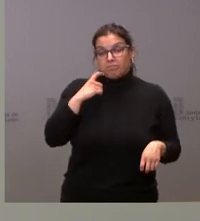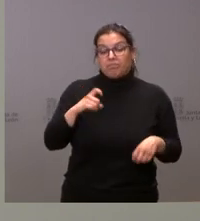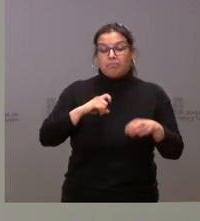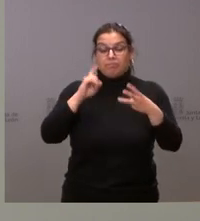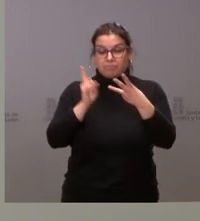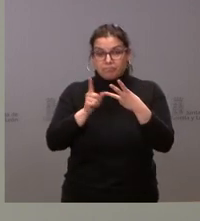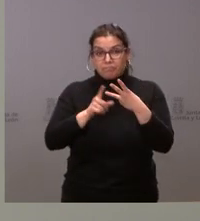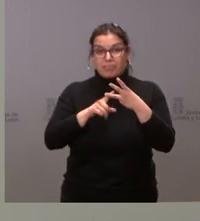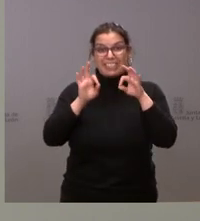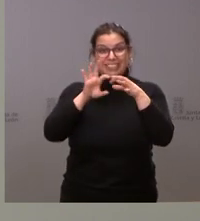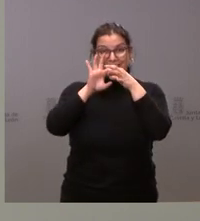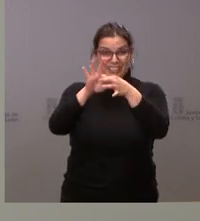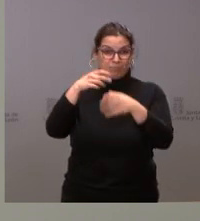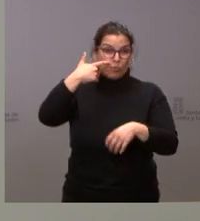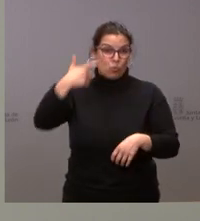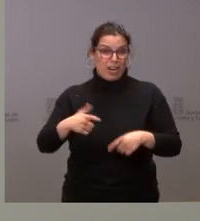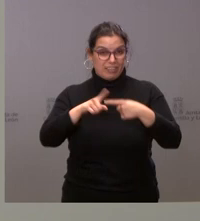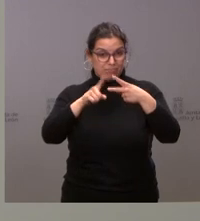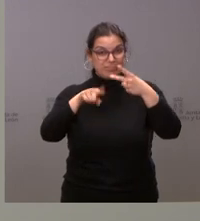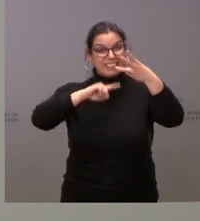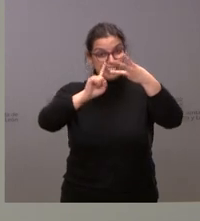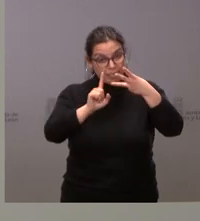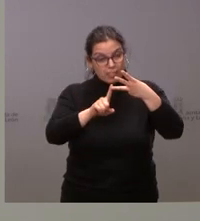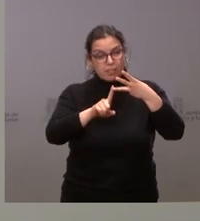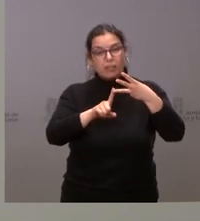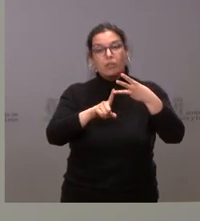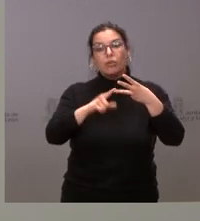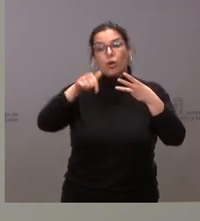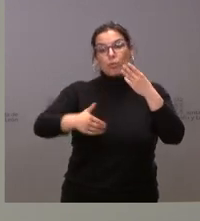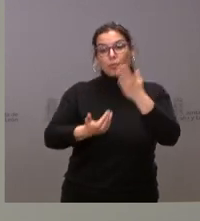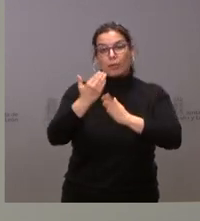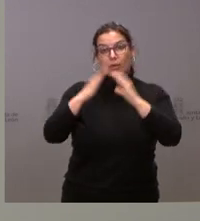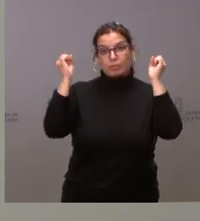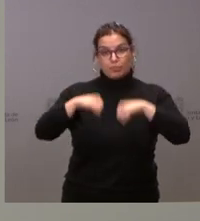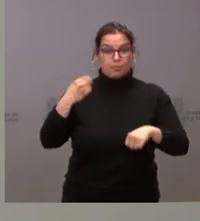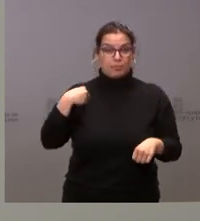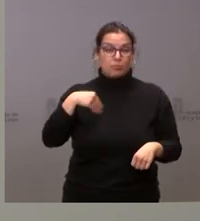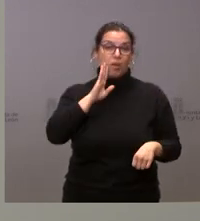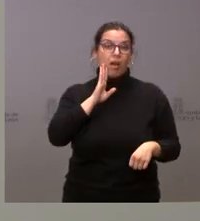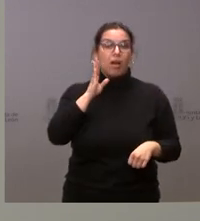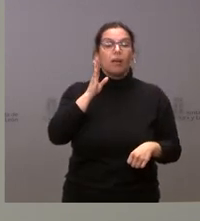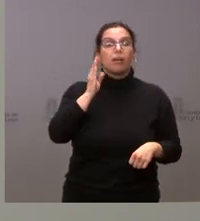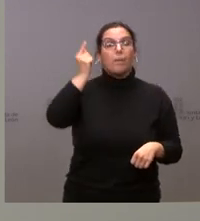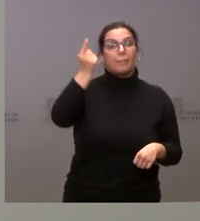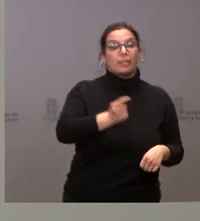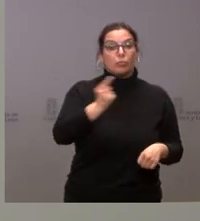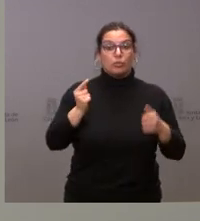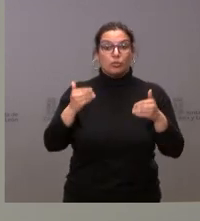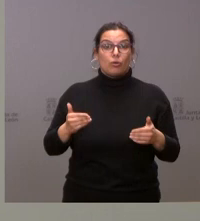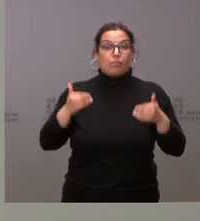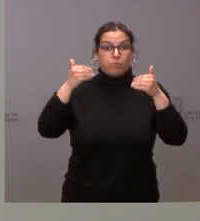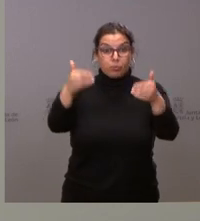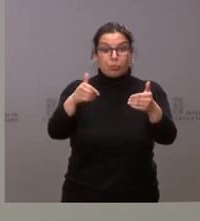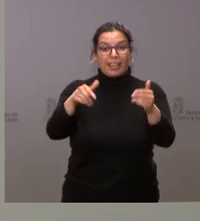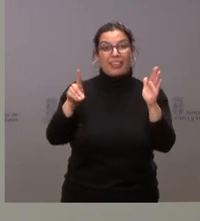con Ucrania, sobre el cual hemos avanzado, es el que hemos aprobado esta mañana, la prórroga de los presupuestos que ha sido modificada en el